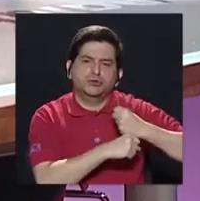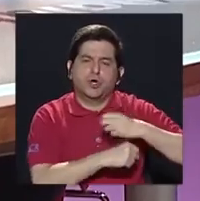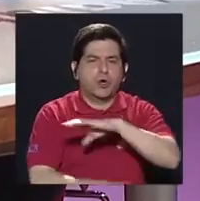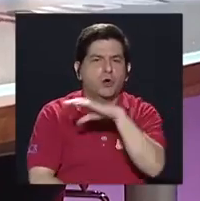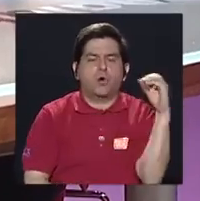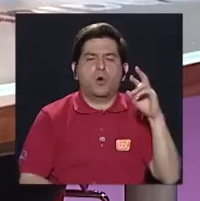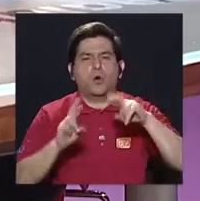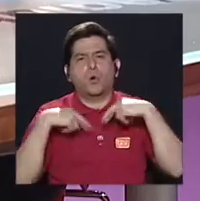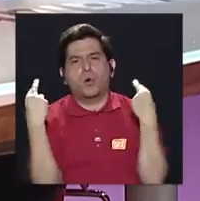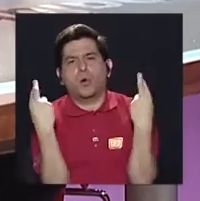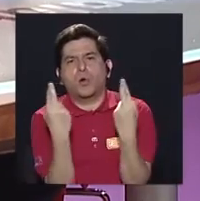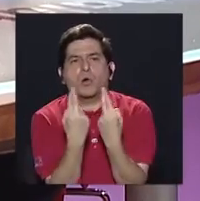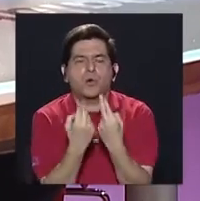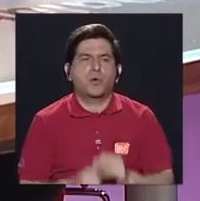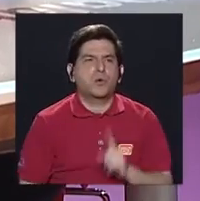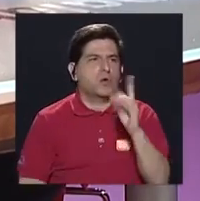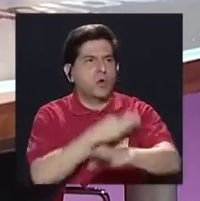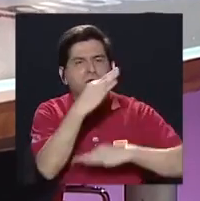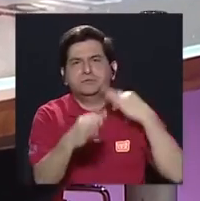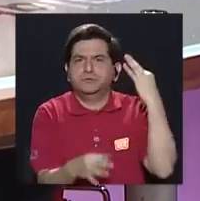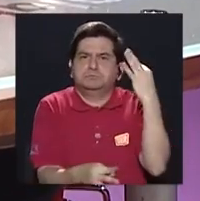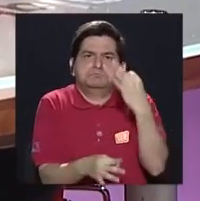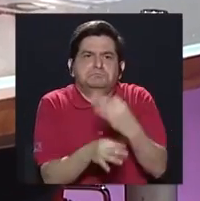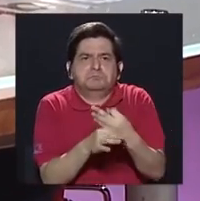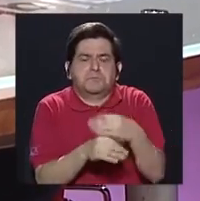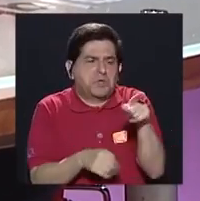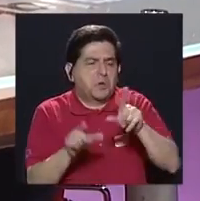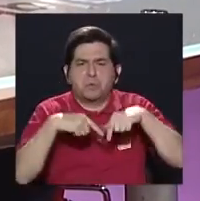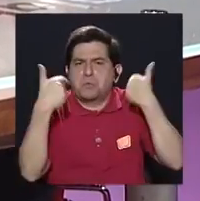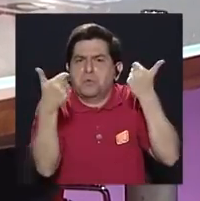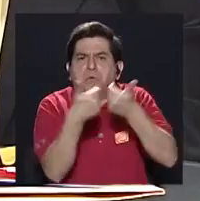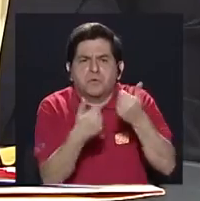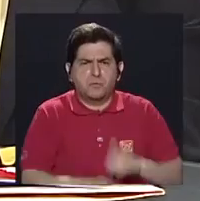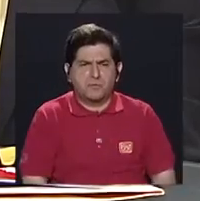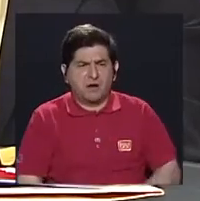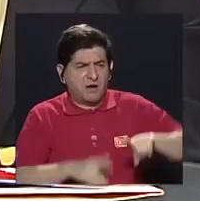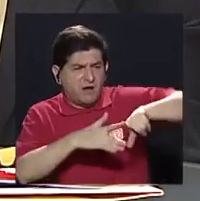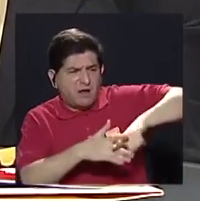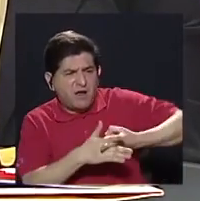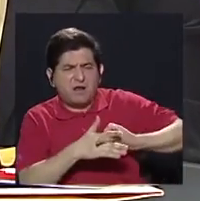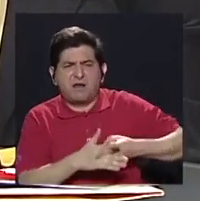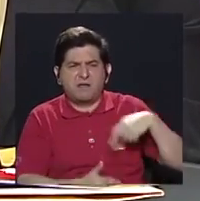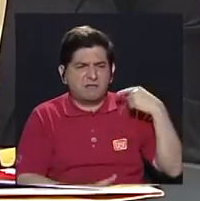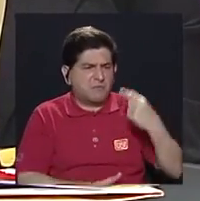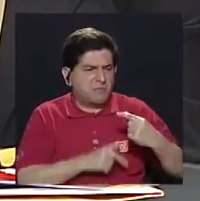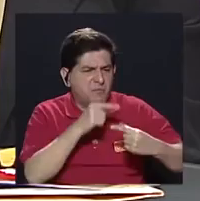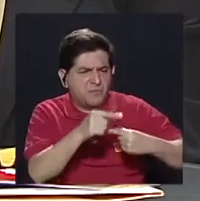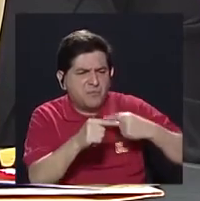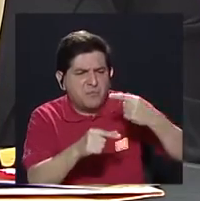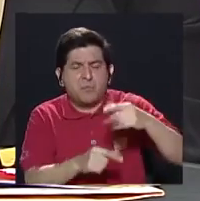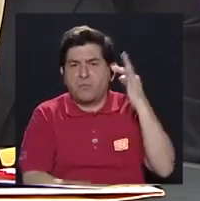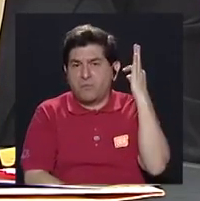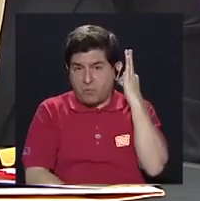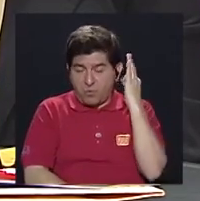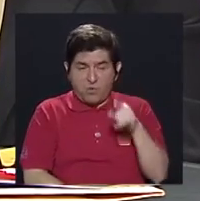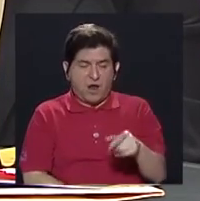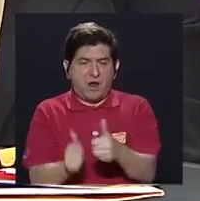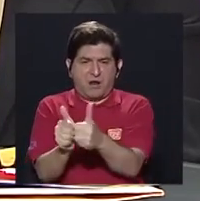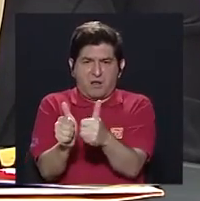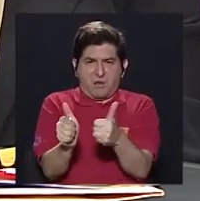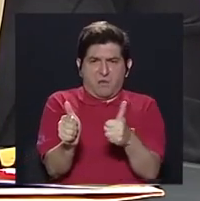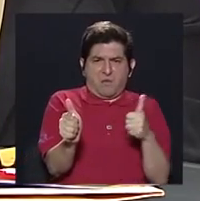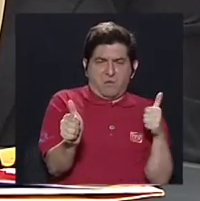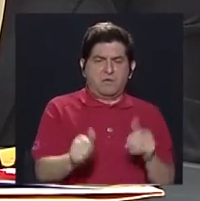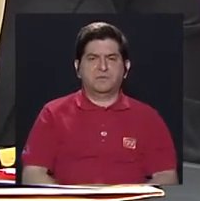cuando son las reuniones de algún tipo de estos grupos, empiezan poco a poco a hacer que las mujeres se vayan quedando de lado.